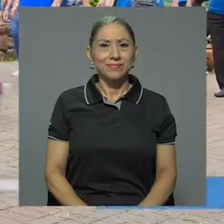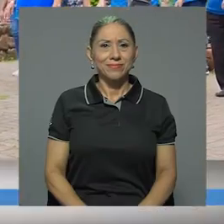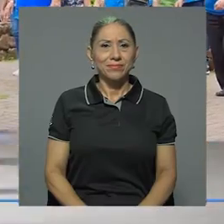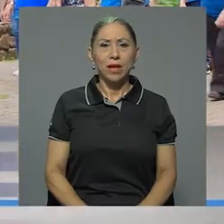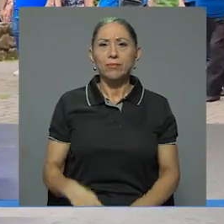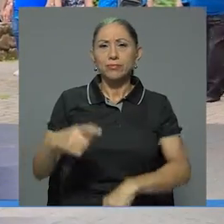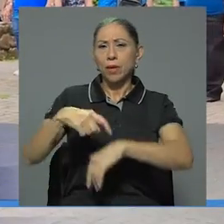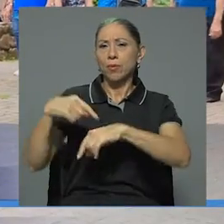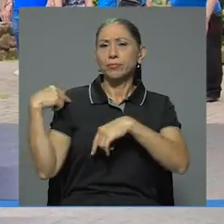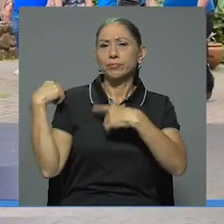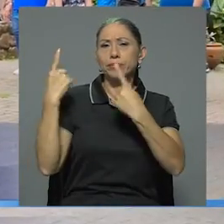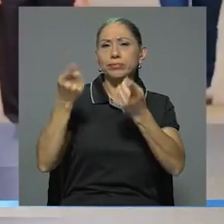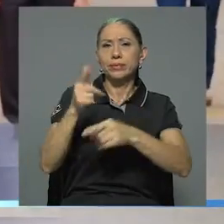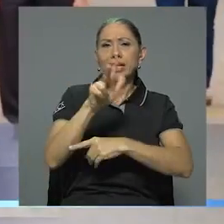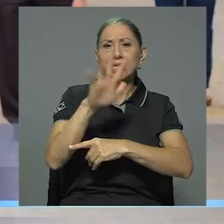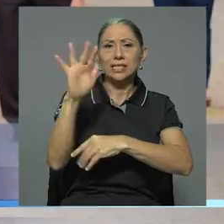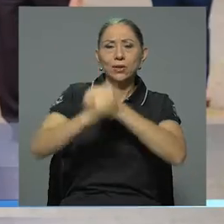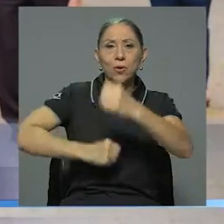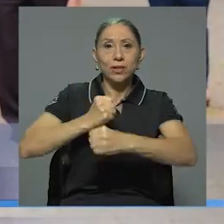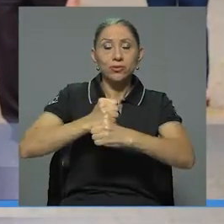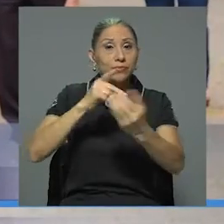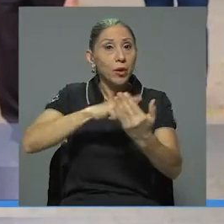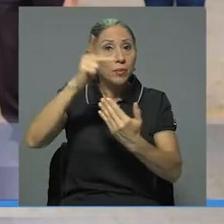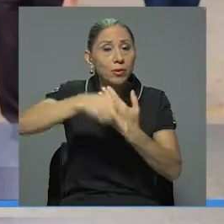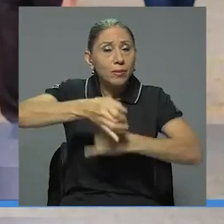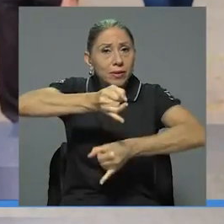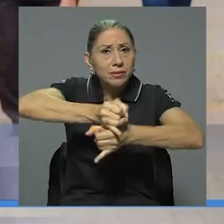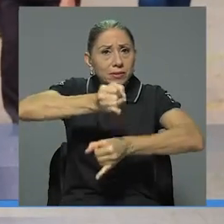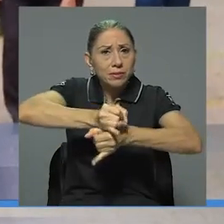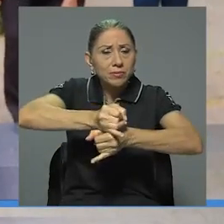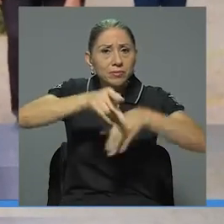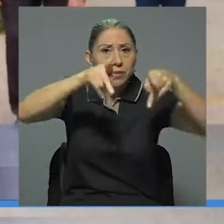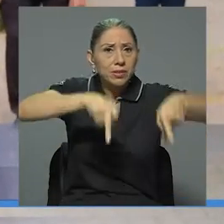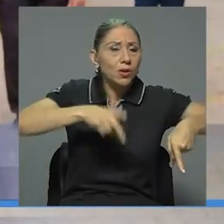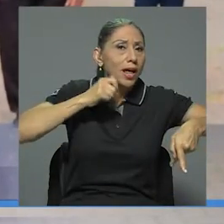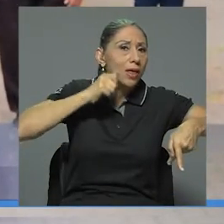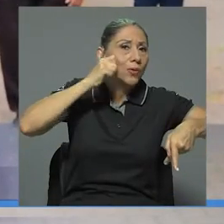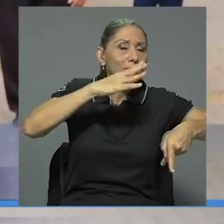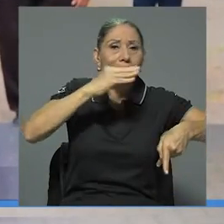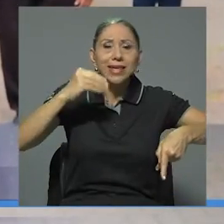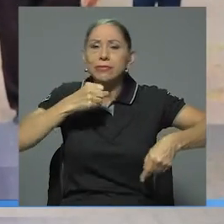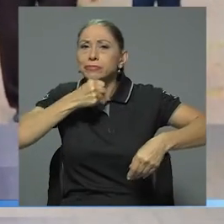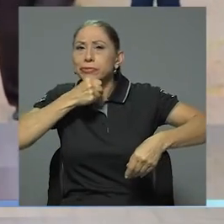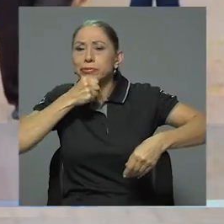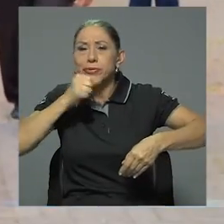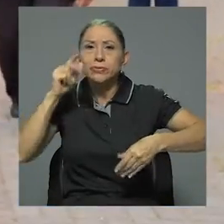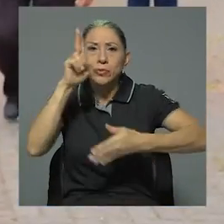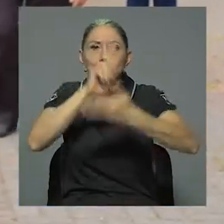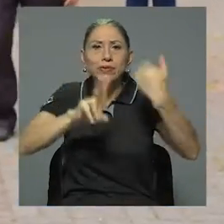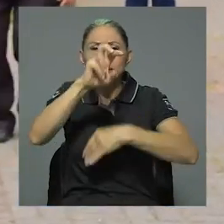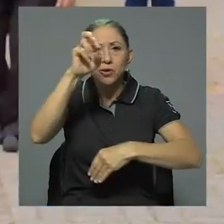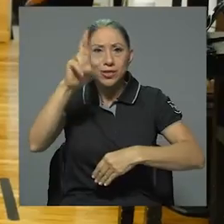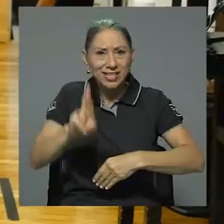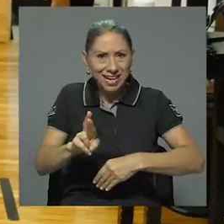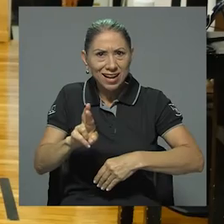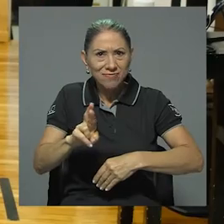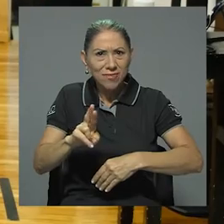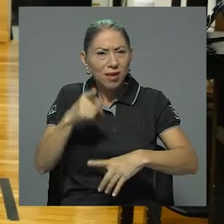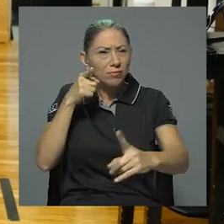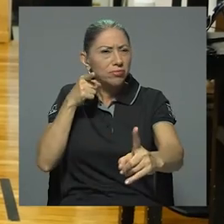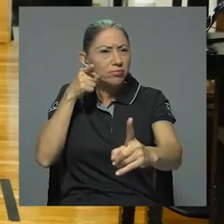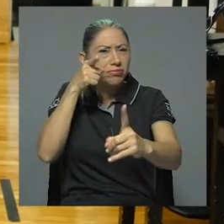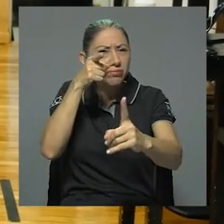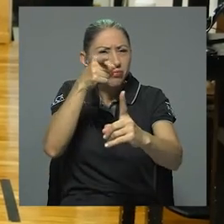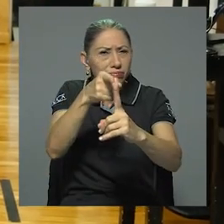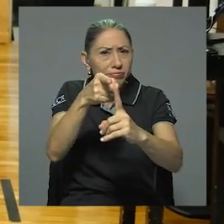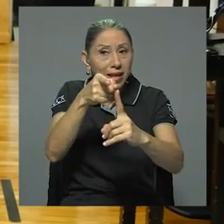Durante 35 años, el Programa Institucional de la Persona Adulta y Adulta Mayor de la Universidad de Costa Rica ha buscado